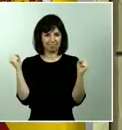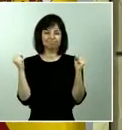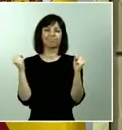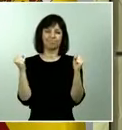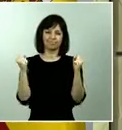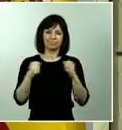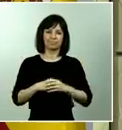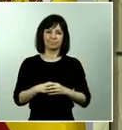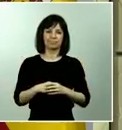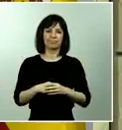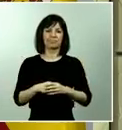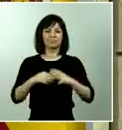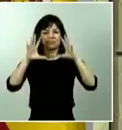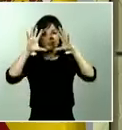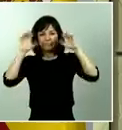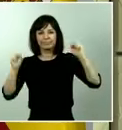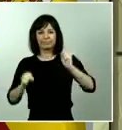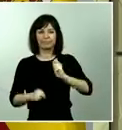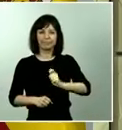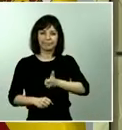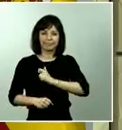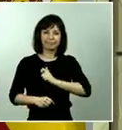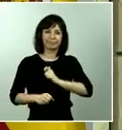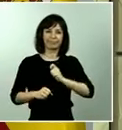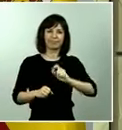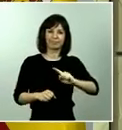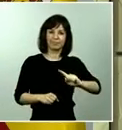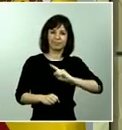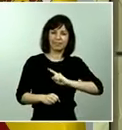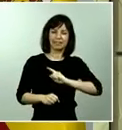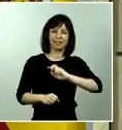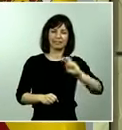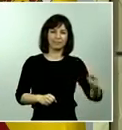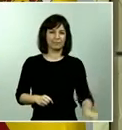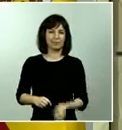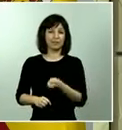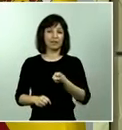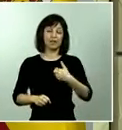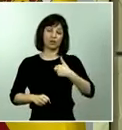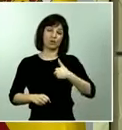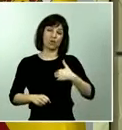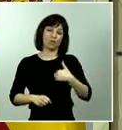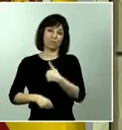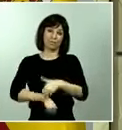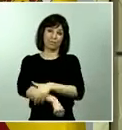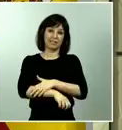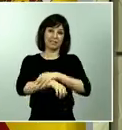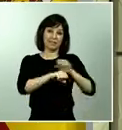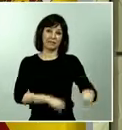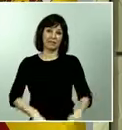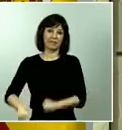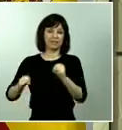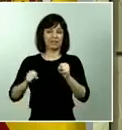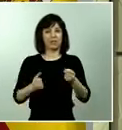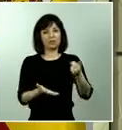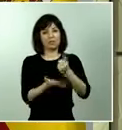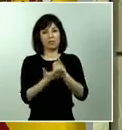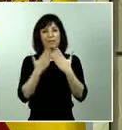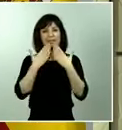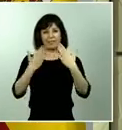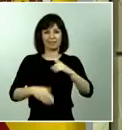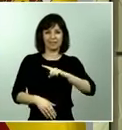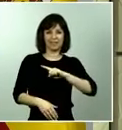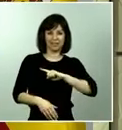seguridad y muy particularmente, una vez más, yo como ministra de Defensa tengo que dar las gracias al ejército. Desde que hemos